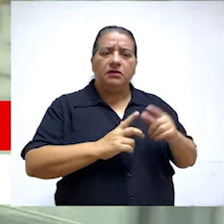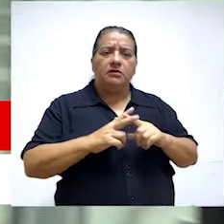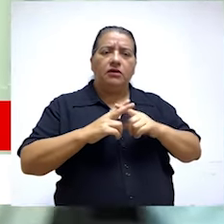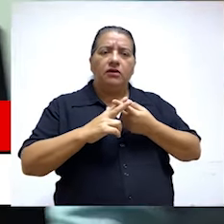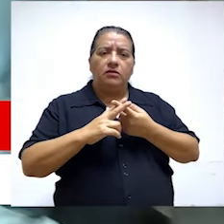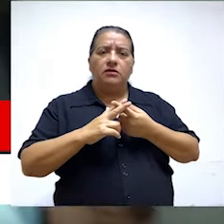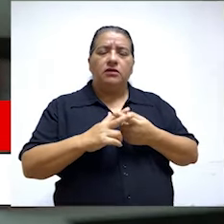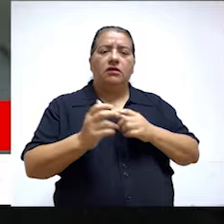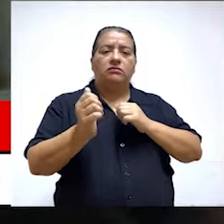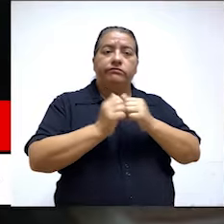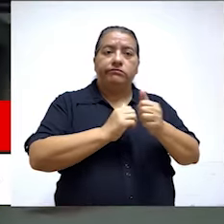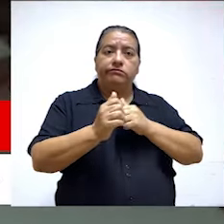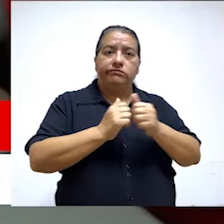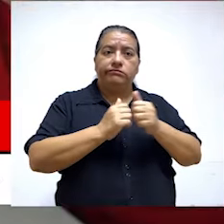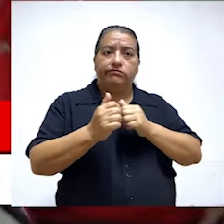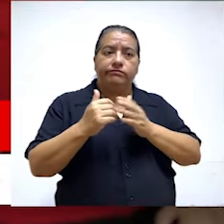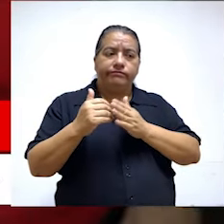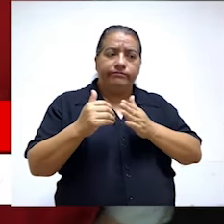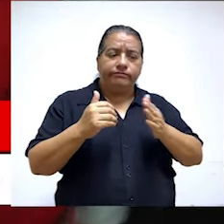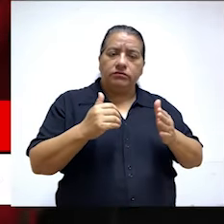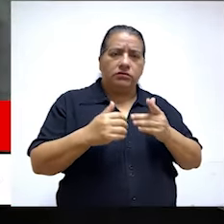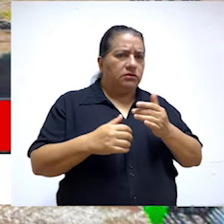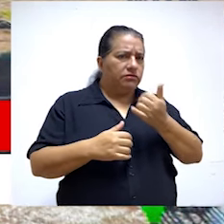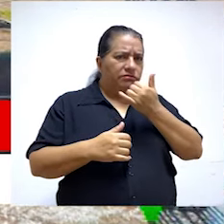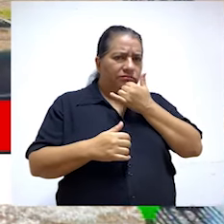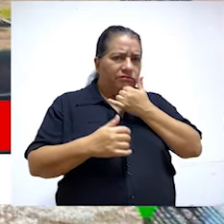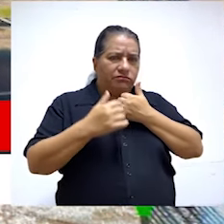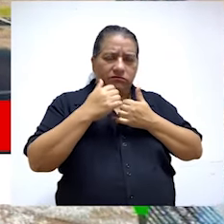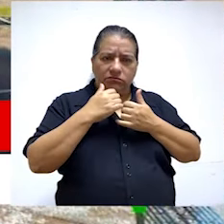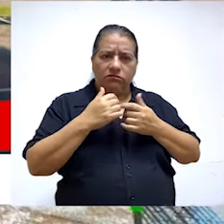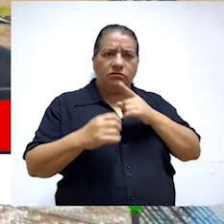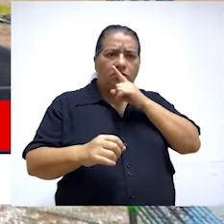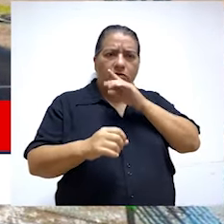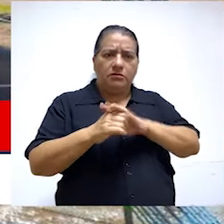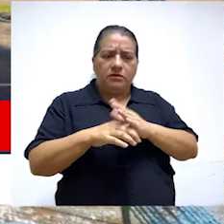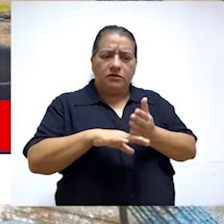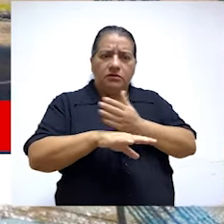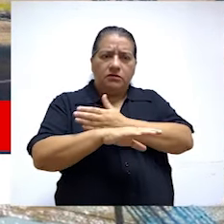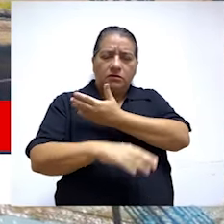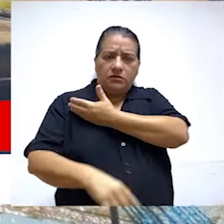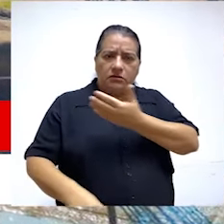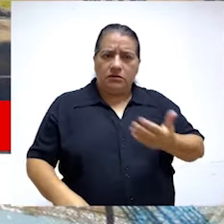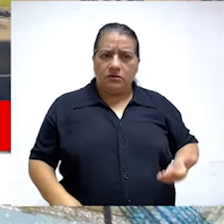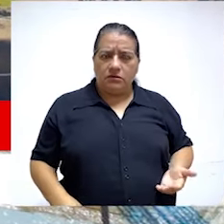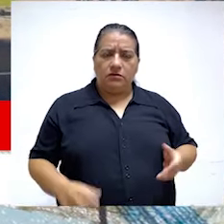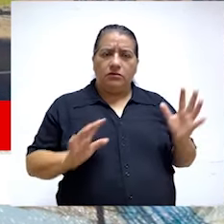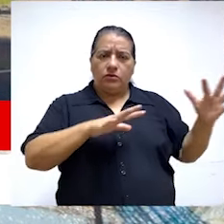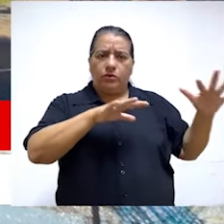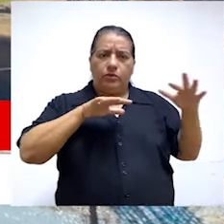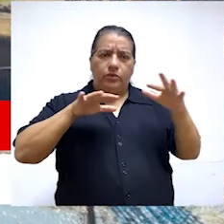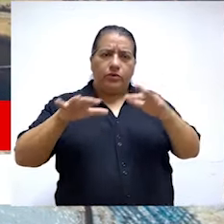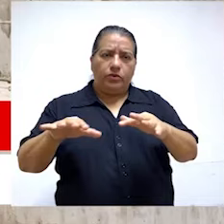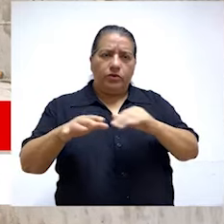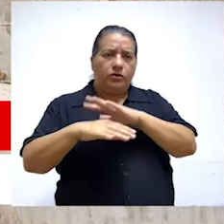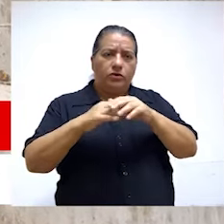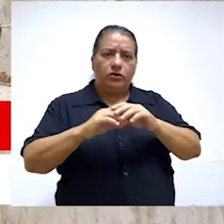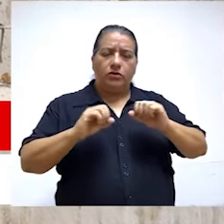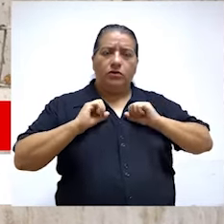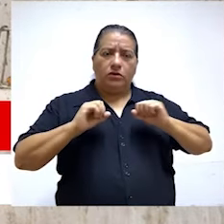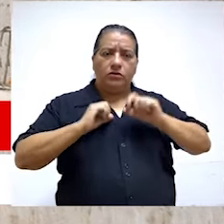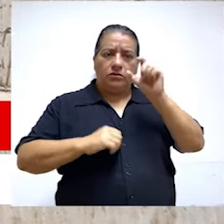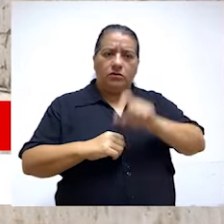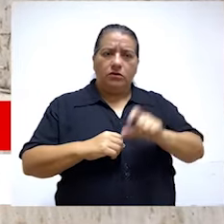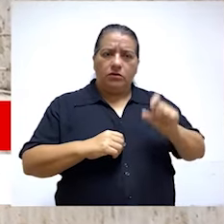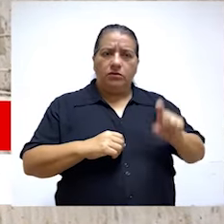estarían listas luego de haberse iniciado los Juegos, conllevando al incumplimiento de los compromisos del Estado peruano de